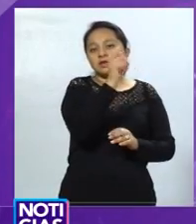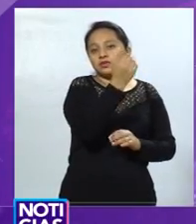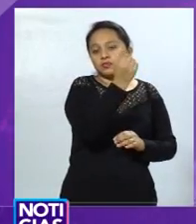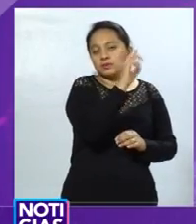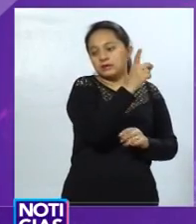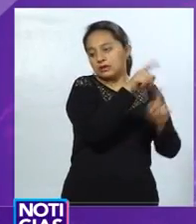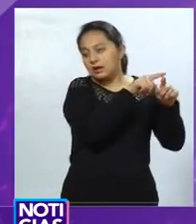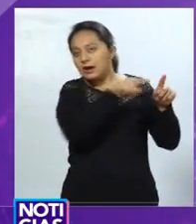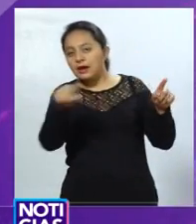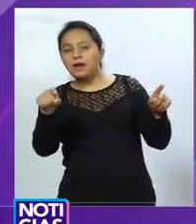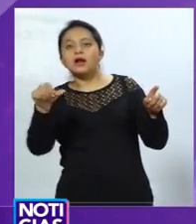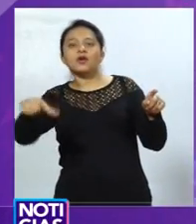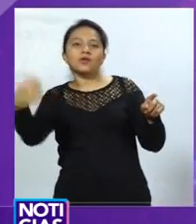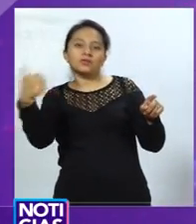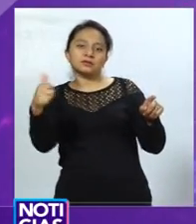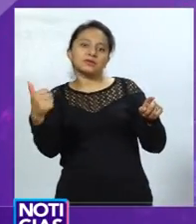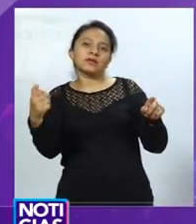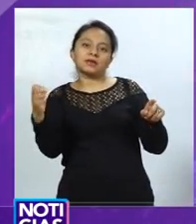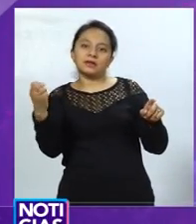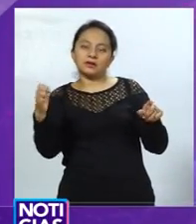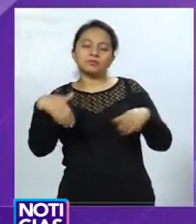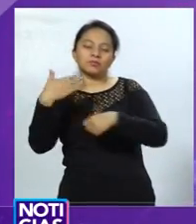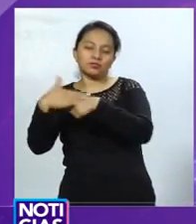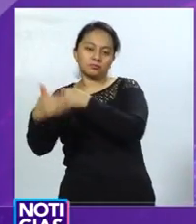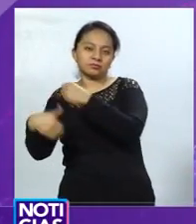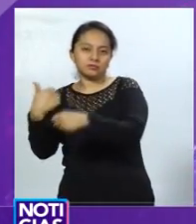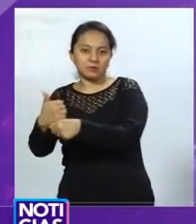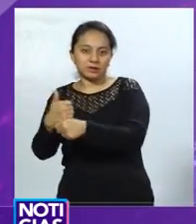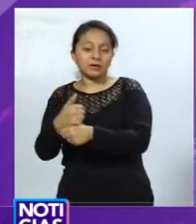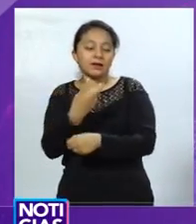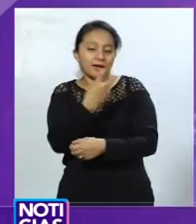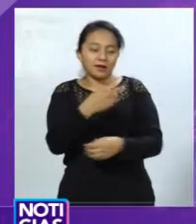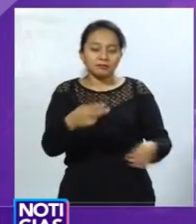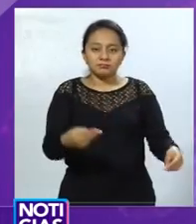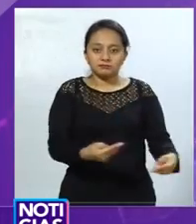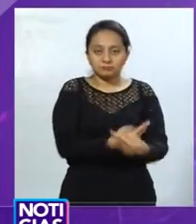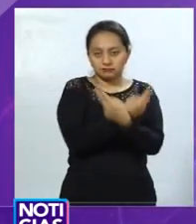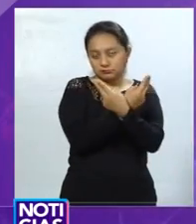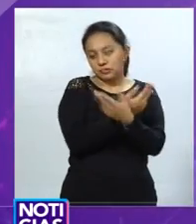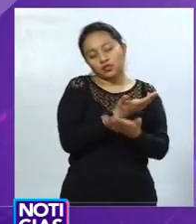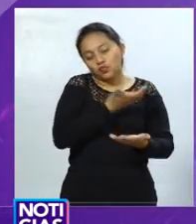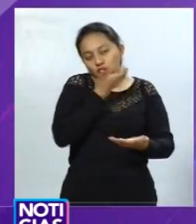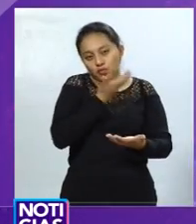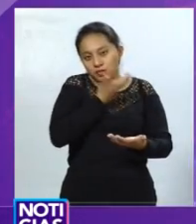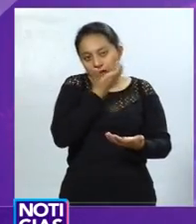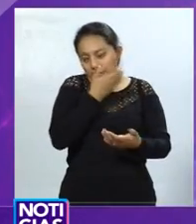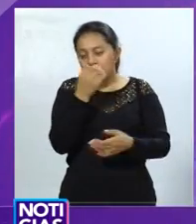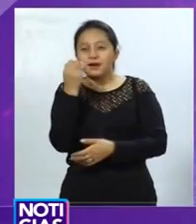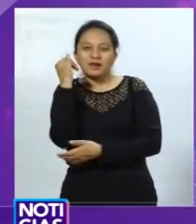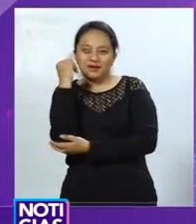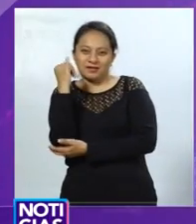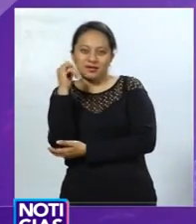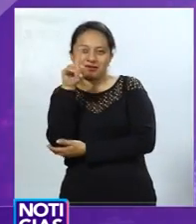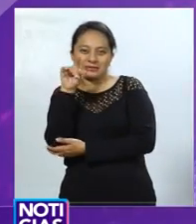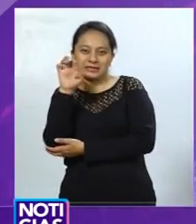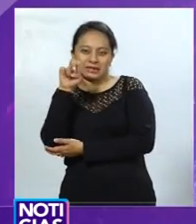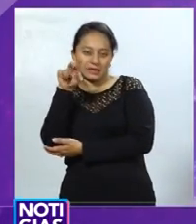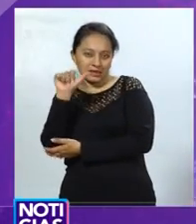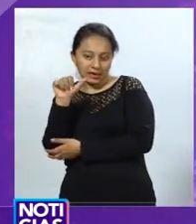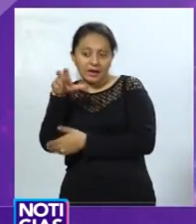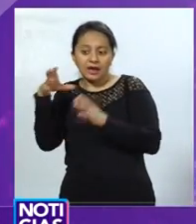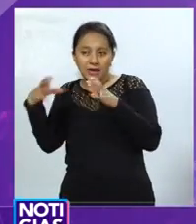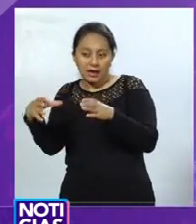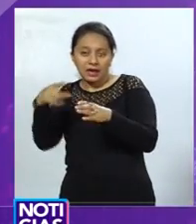queretano que se colocó en el Jardín Cenea lo integran. La posada, con las figuras de María, José y el niño Dios,